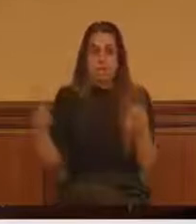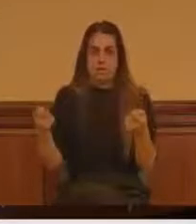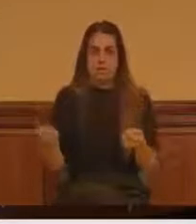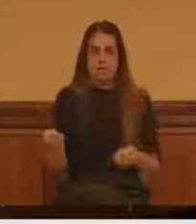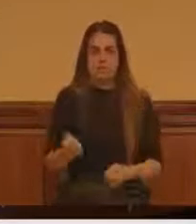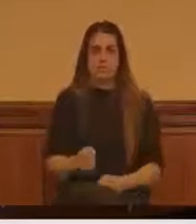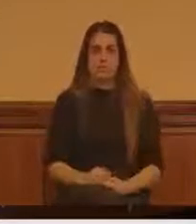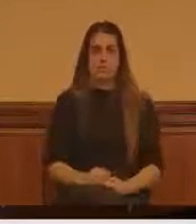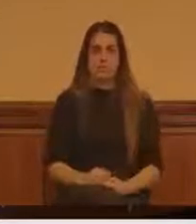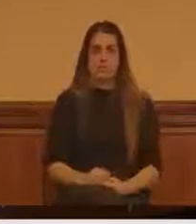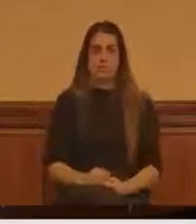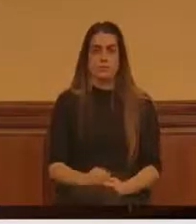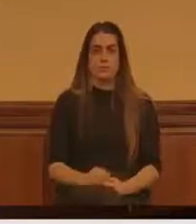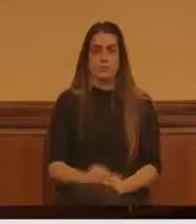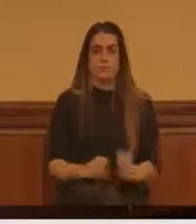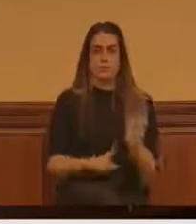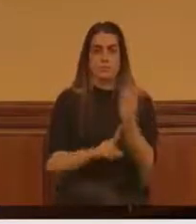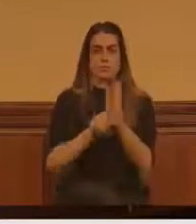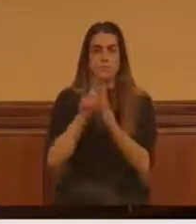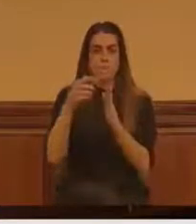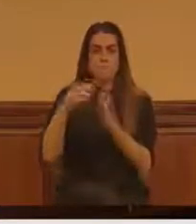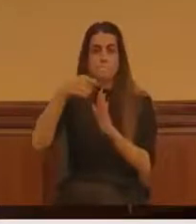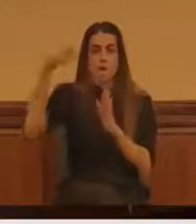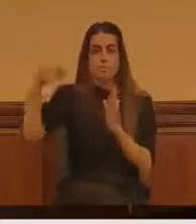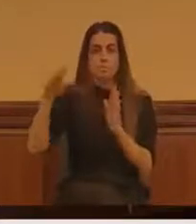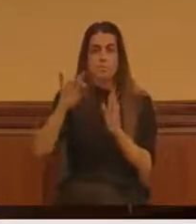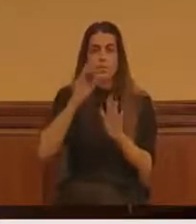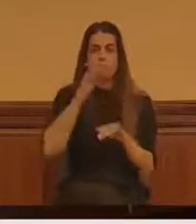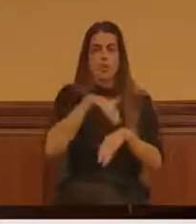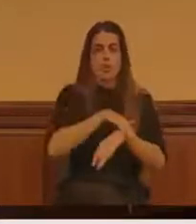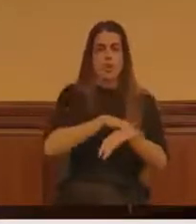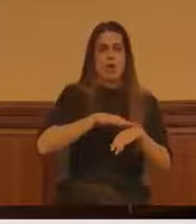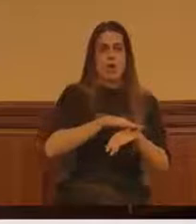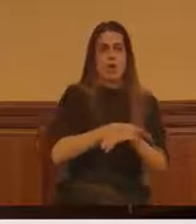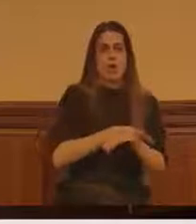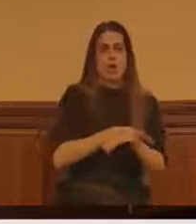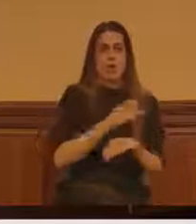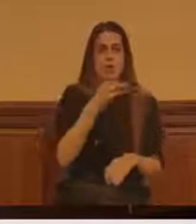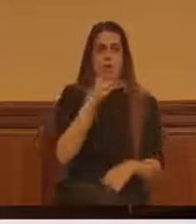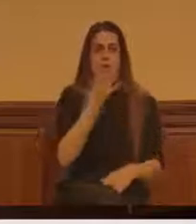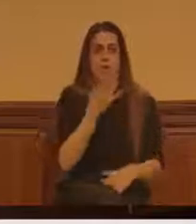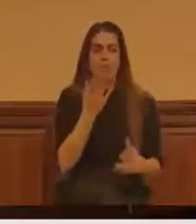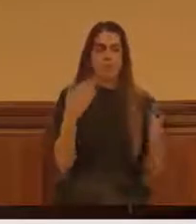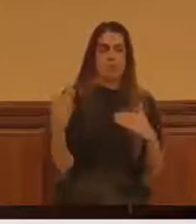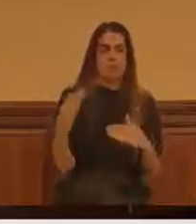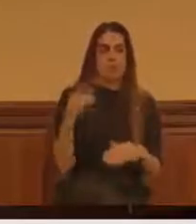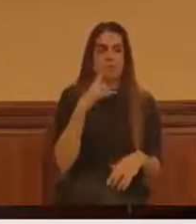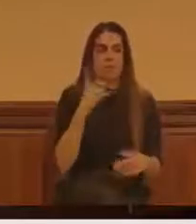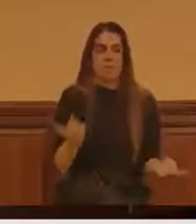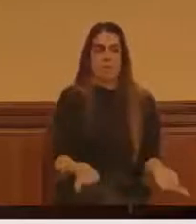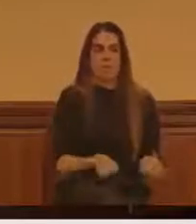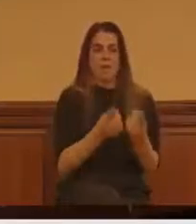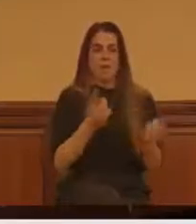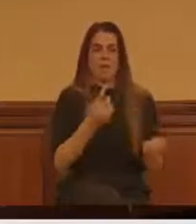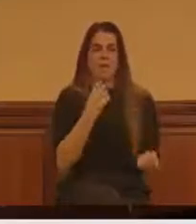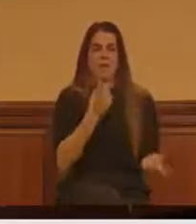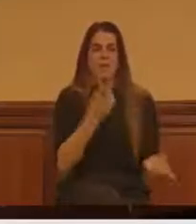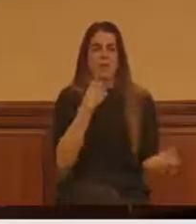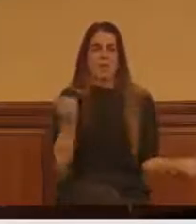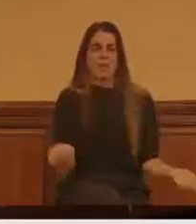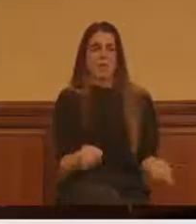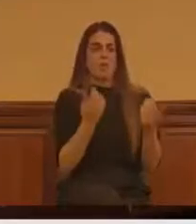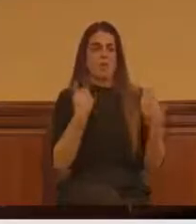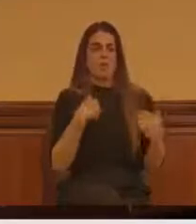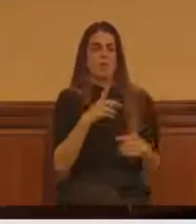Y se ha ido más allá porque este Gobierno no tiene reparo en decir lo que sea y darse publicidad en los medios.